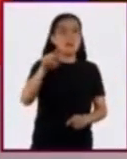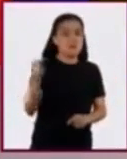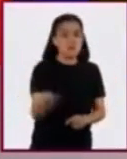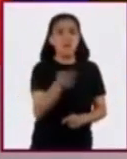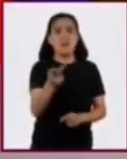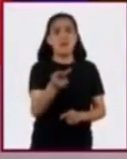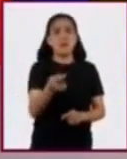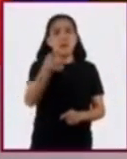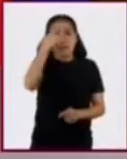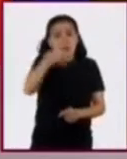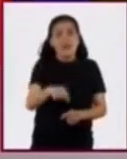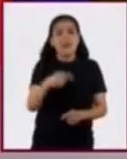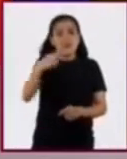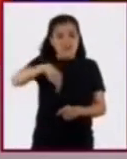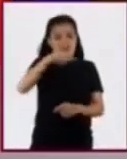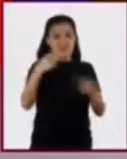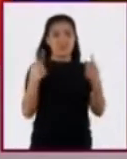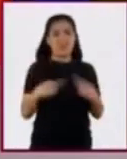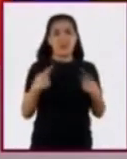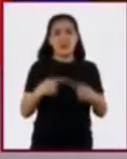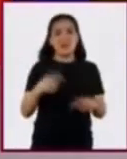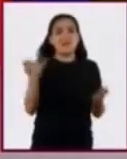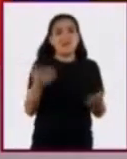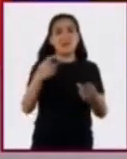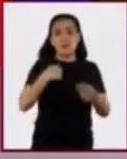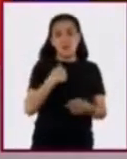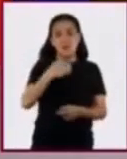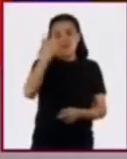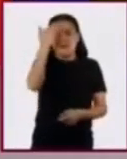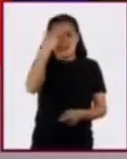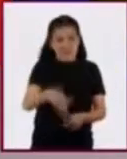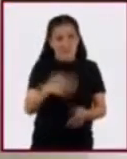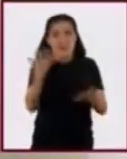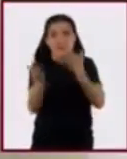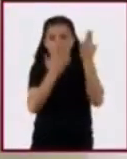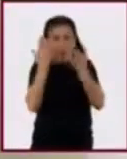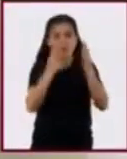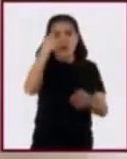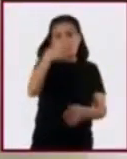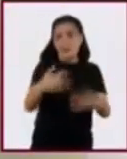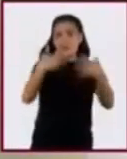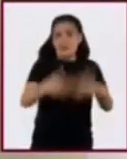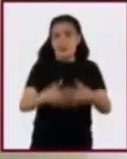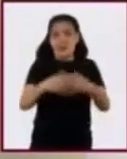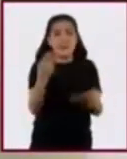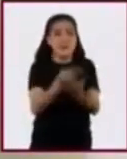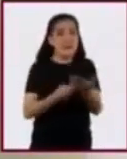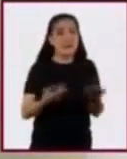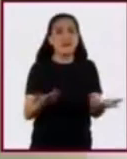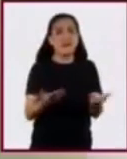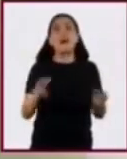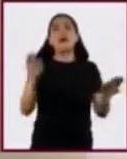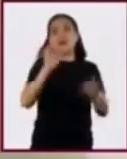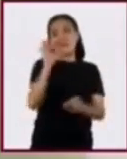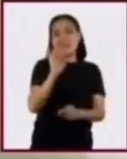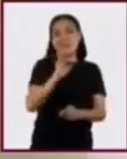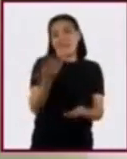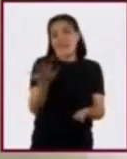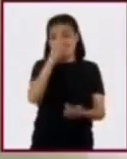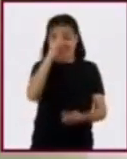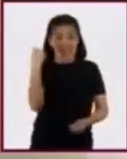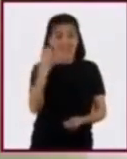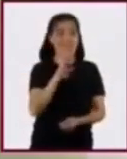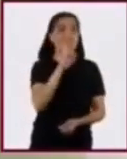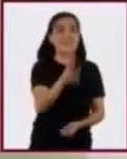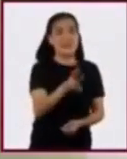¿para qué le sirve a la gente que yo conozca algo de diseño industrial? Tal vez no sea fácil encontrar la respuesta.